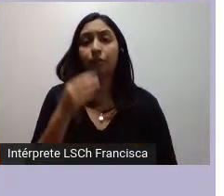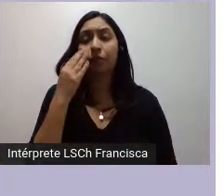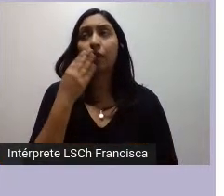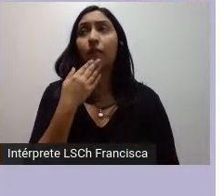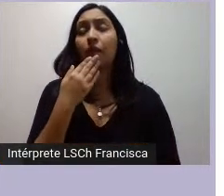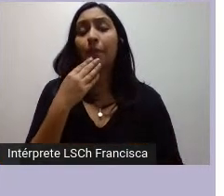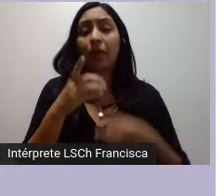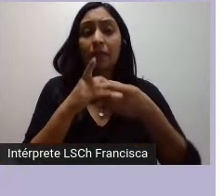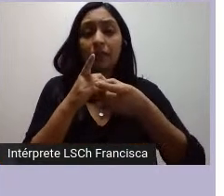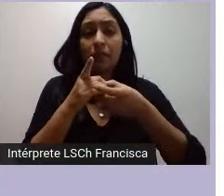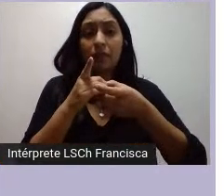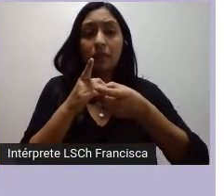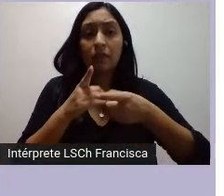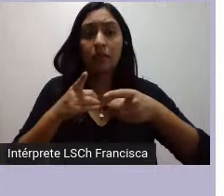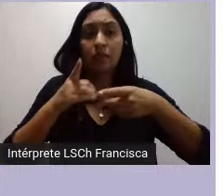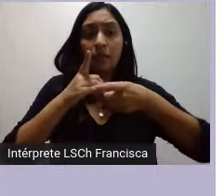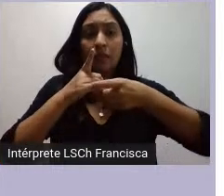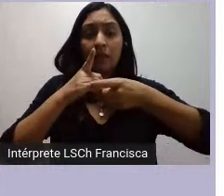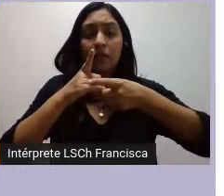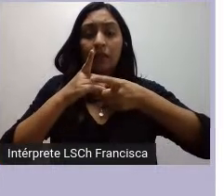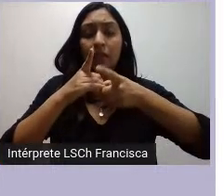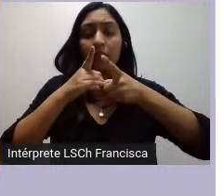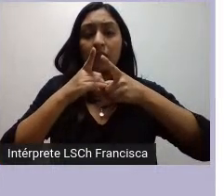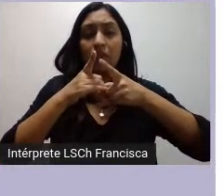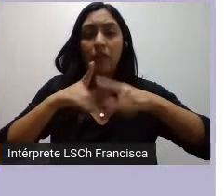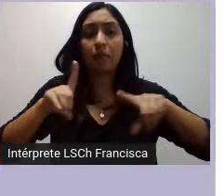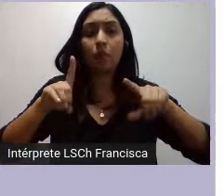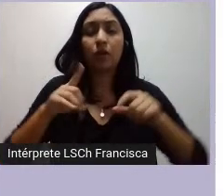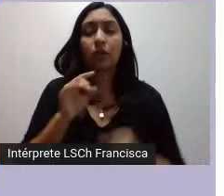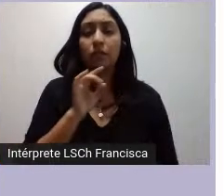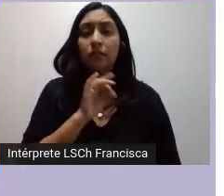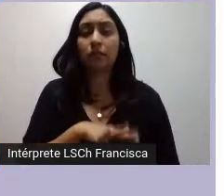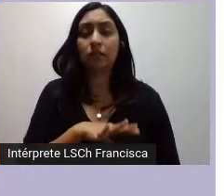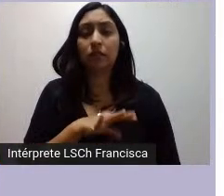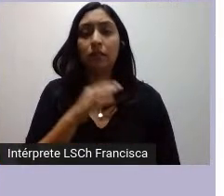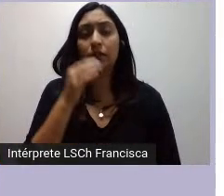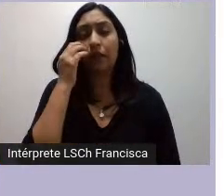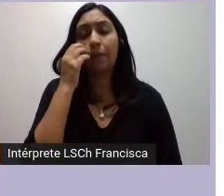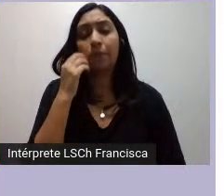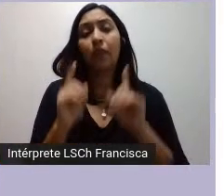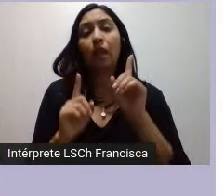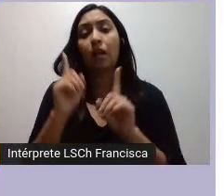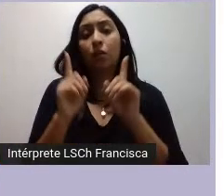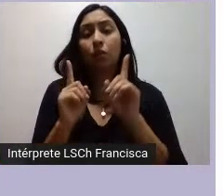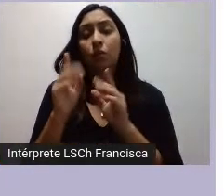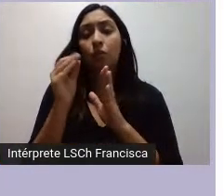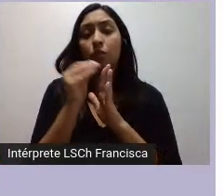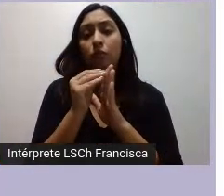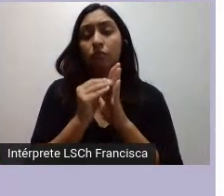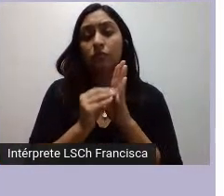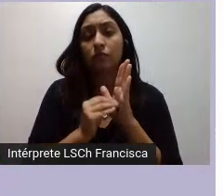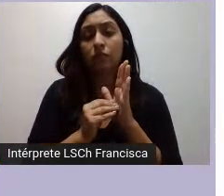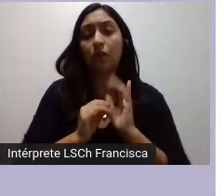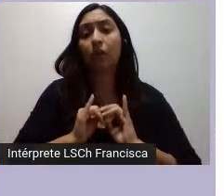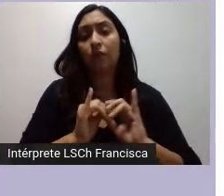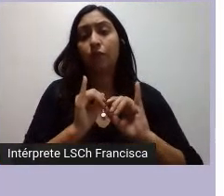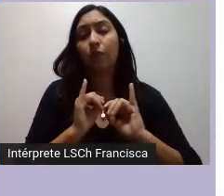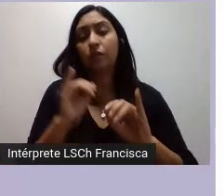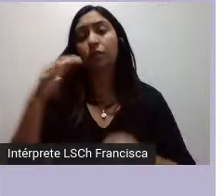a partir de la transición democrática. Algunos antecedentes creo que son importantes. El movimiento mapuche,